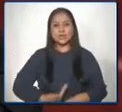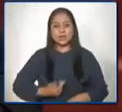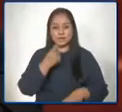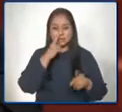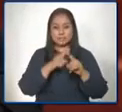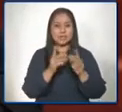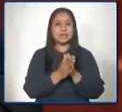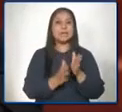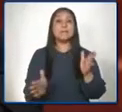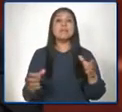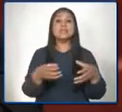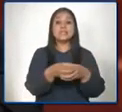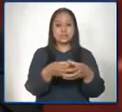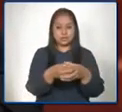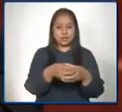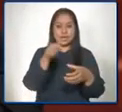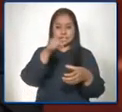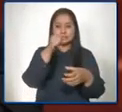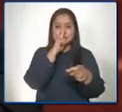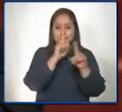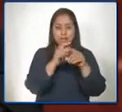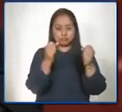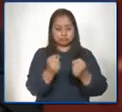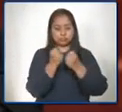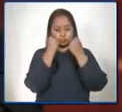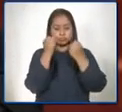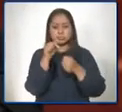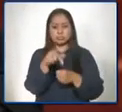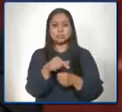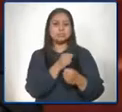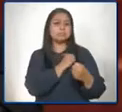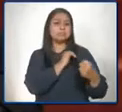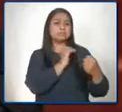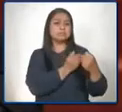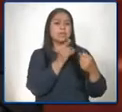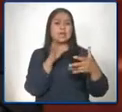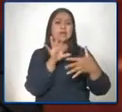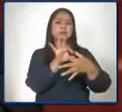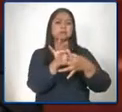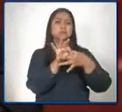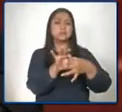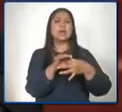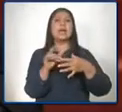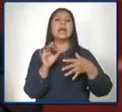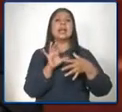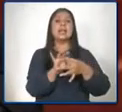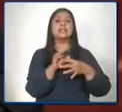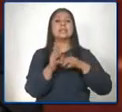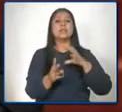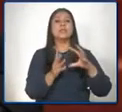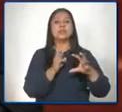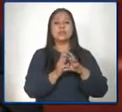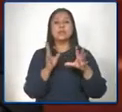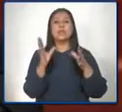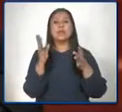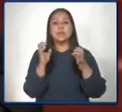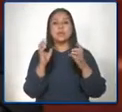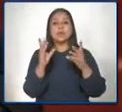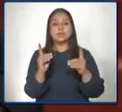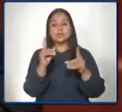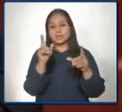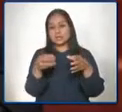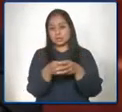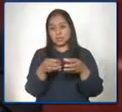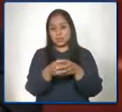plan sectorial mismo que está siendo fortalecido a través de la Alianza Mundial por la Educación en el Grupo Local de